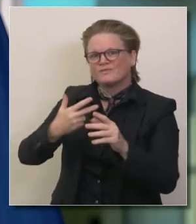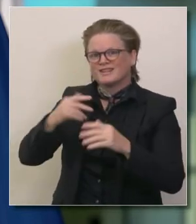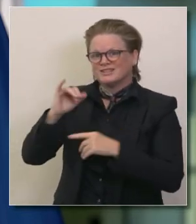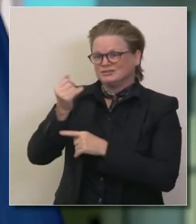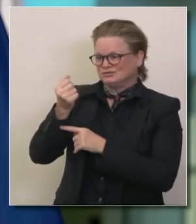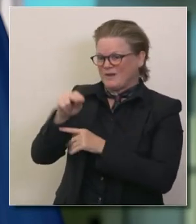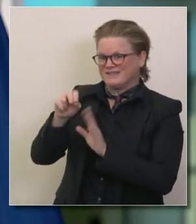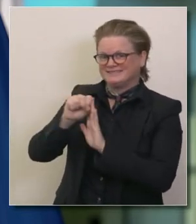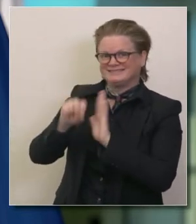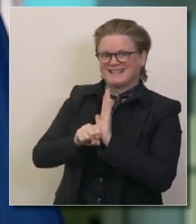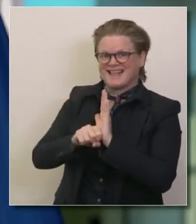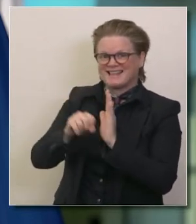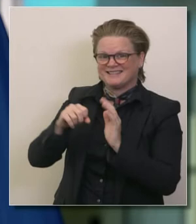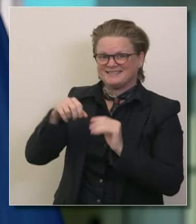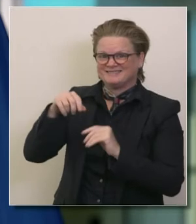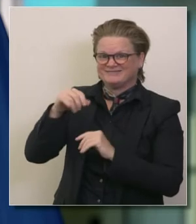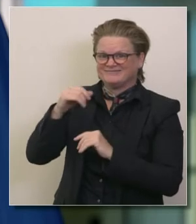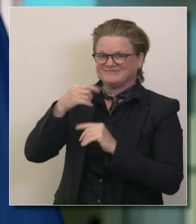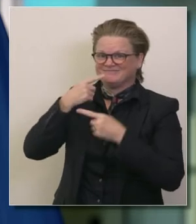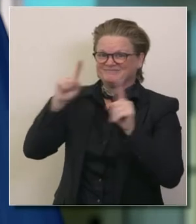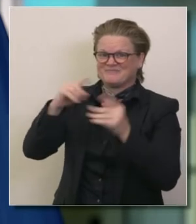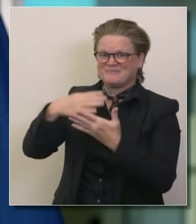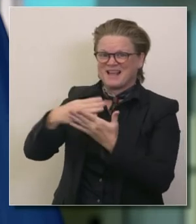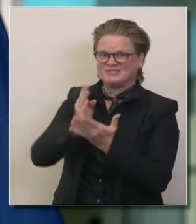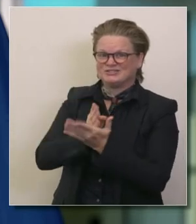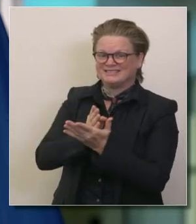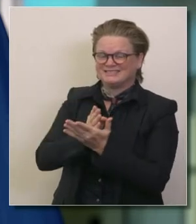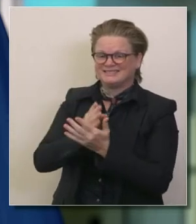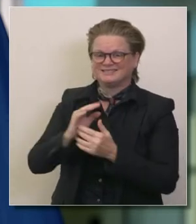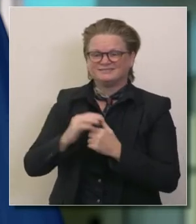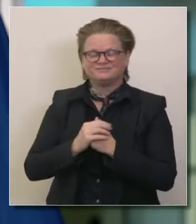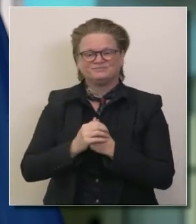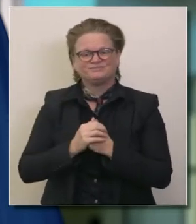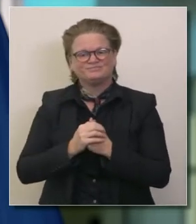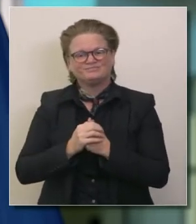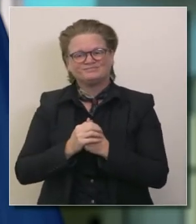difundir el presupuesto de enero en escasas semanas